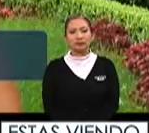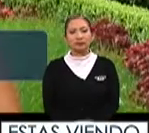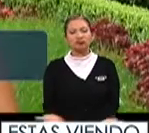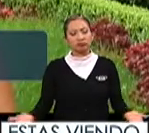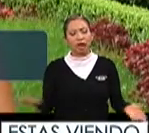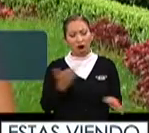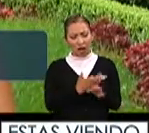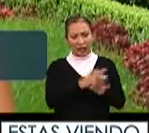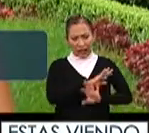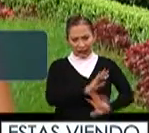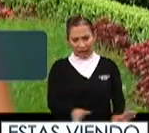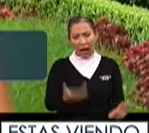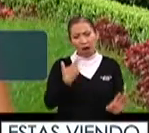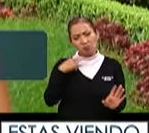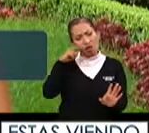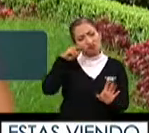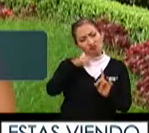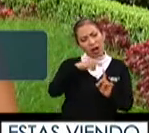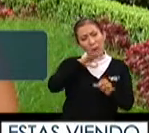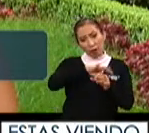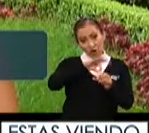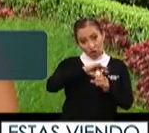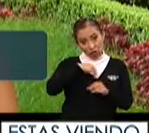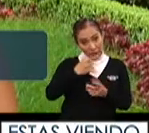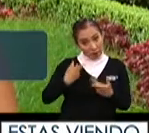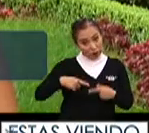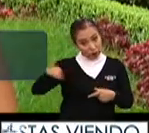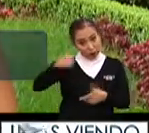¿Hasta ahora se han cumplido las expectativas del voto chilango?